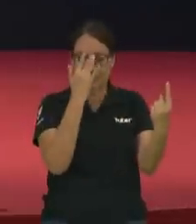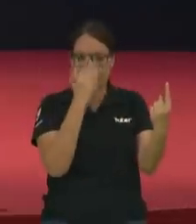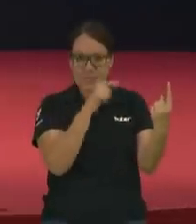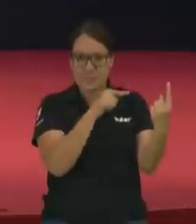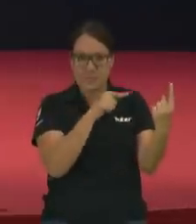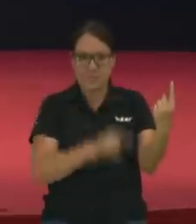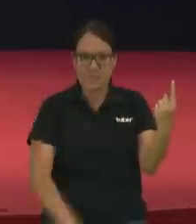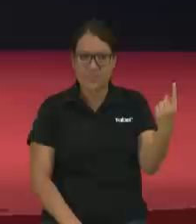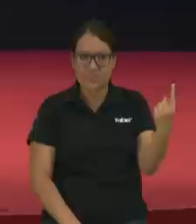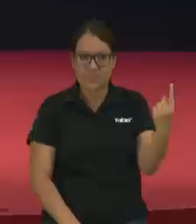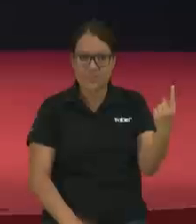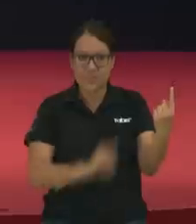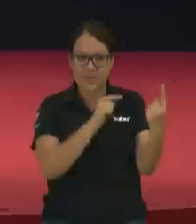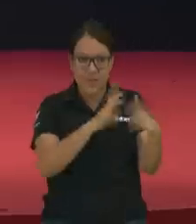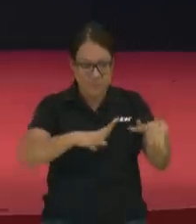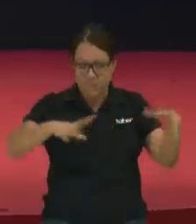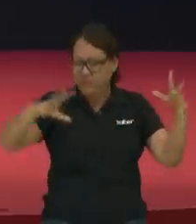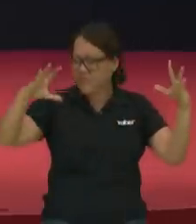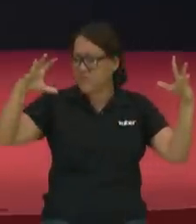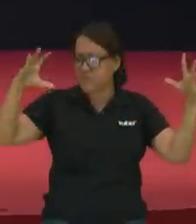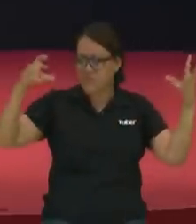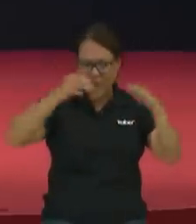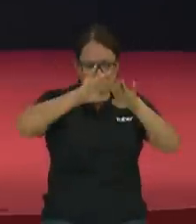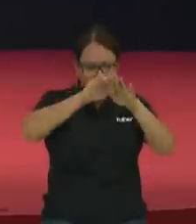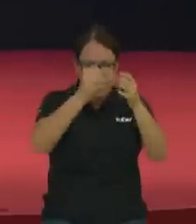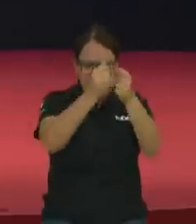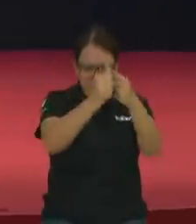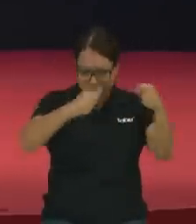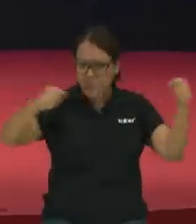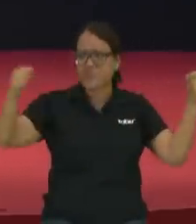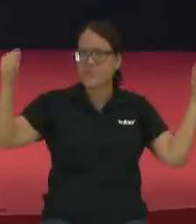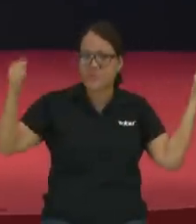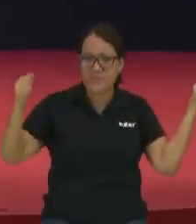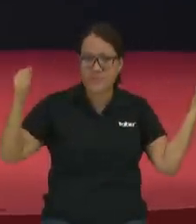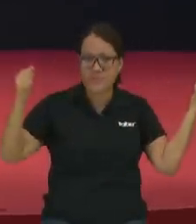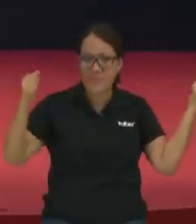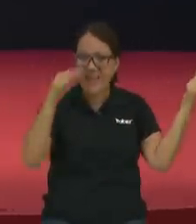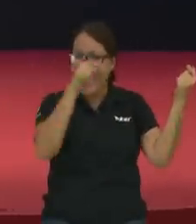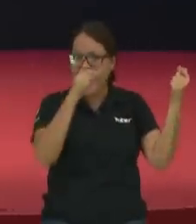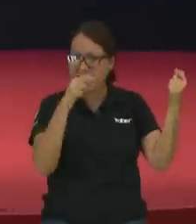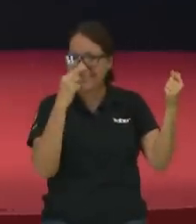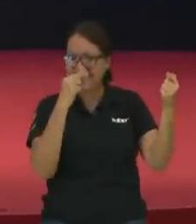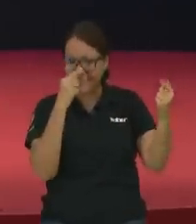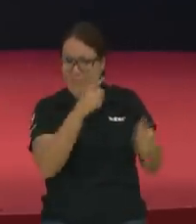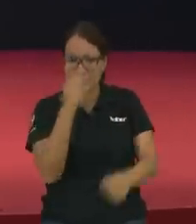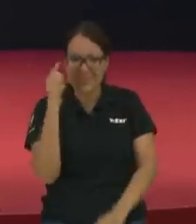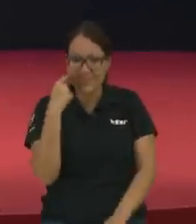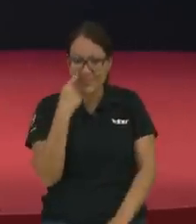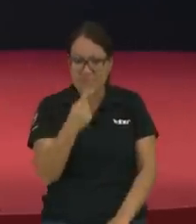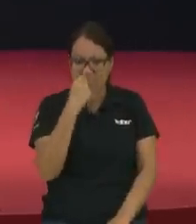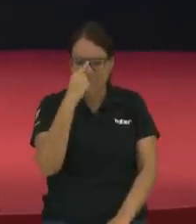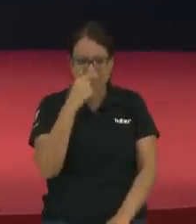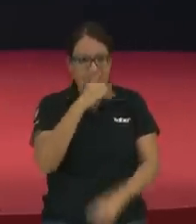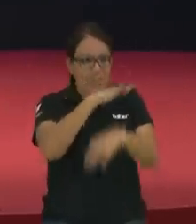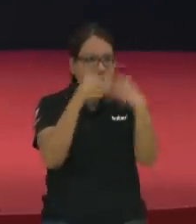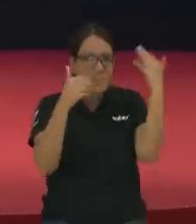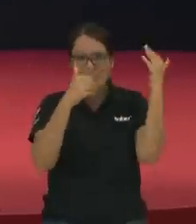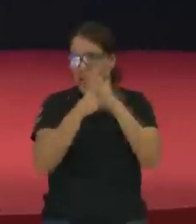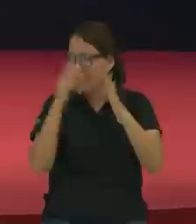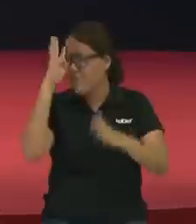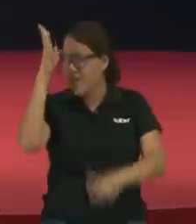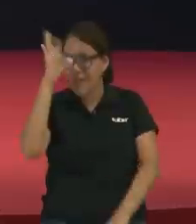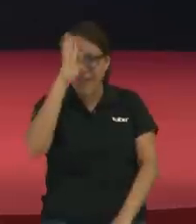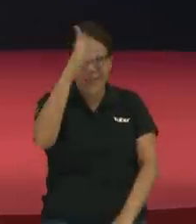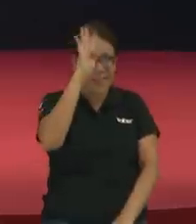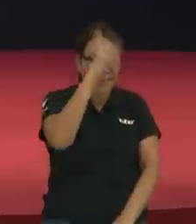Y salía de una nave espacial ella y abrían las puertas y el mundo de Shusha y todo era una fantasía. Y nuestros hijos a